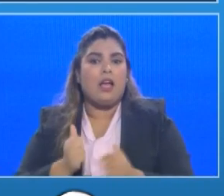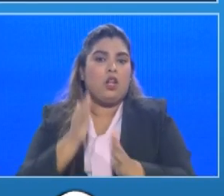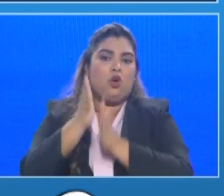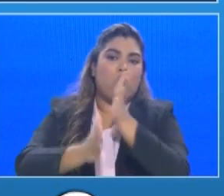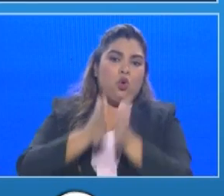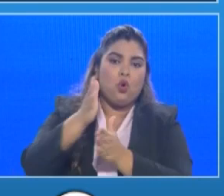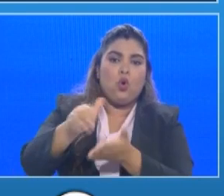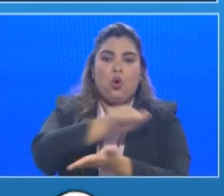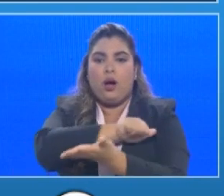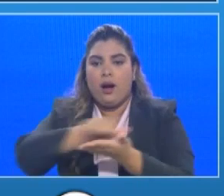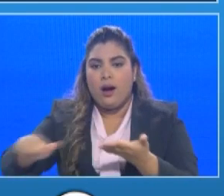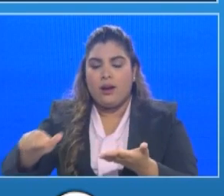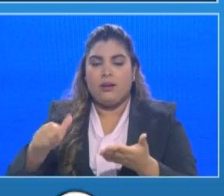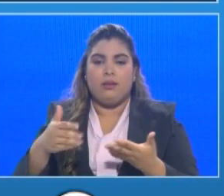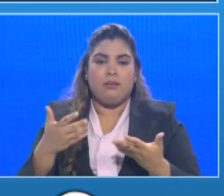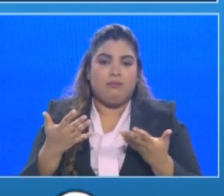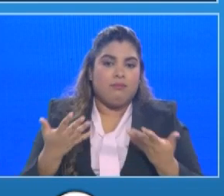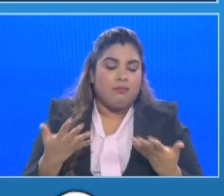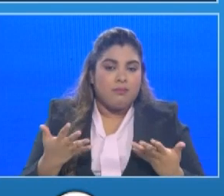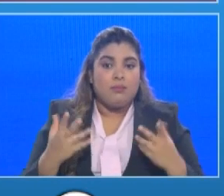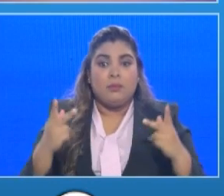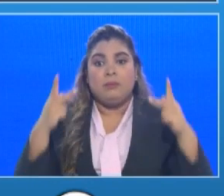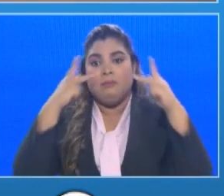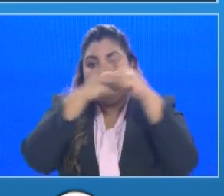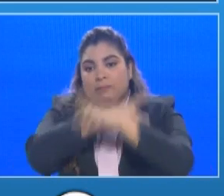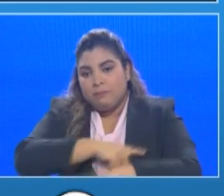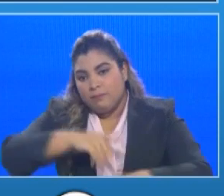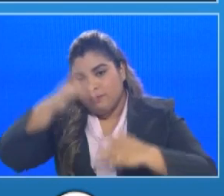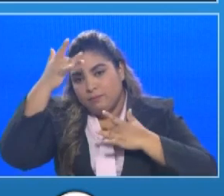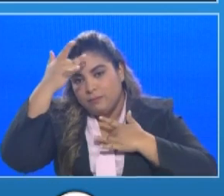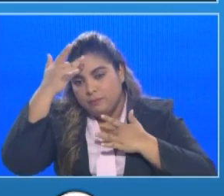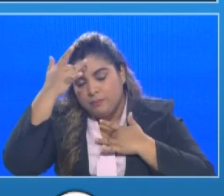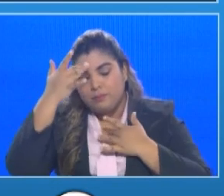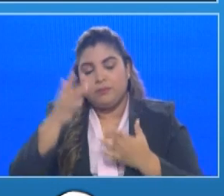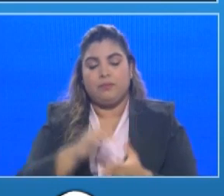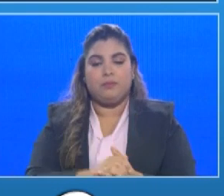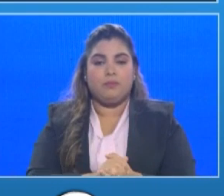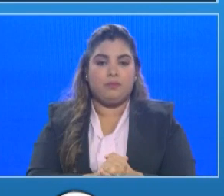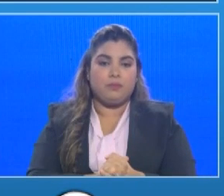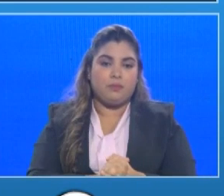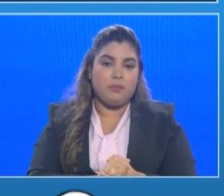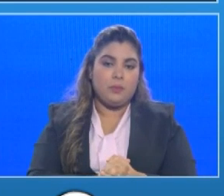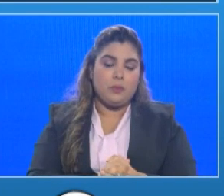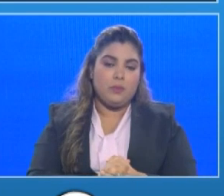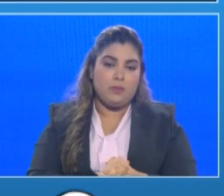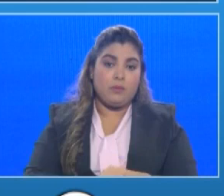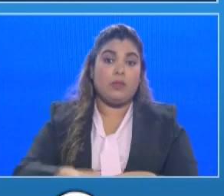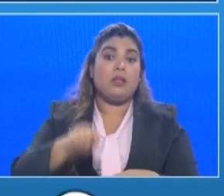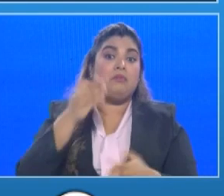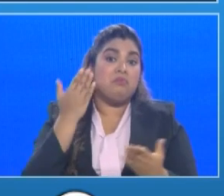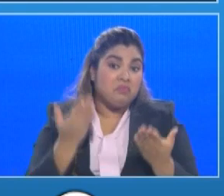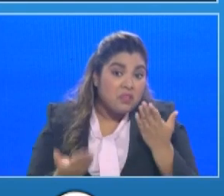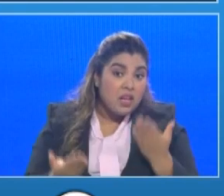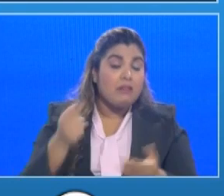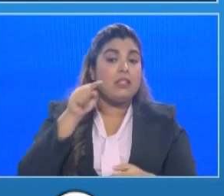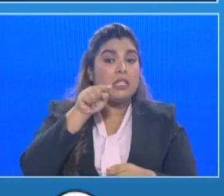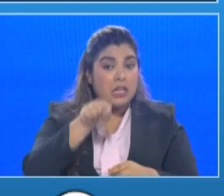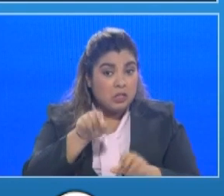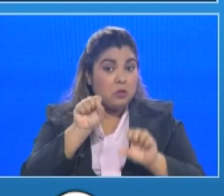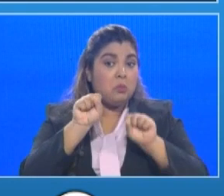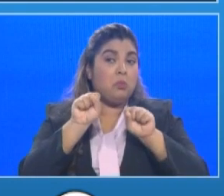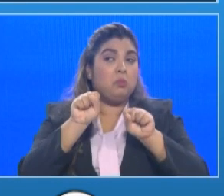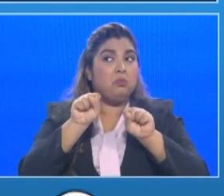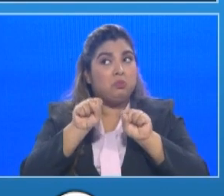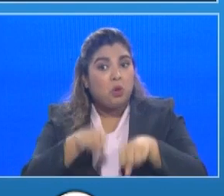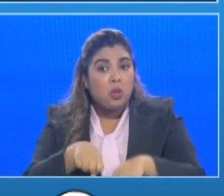Arraiján que han realmente afectado el promedio nacional ¿no? entonces incluso esa pudiera ser una de las medidas que se tome